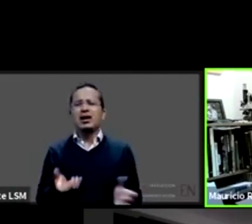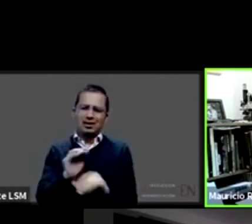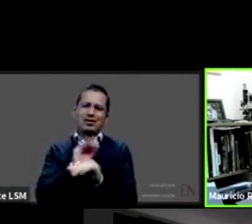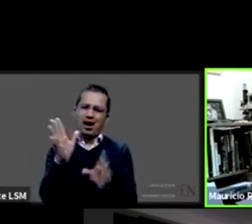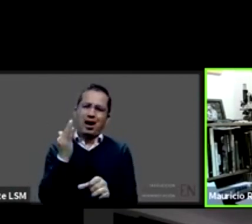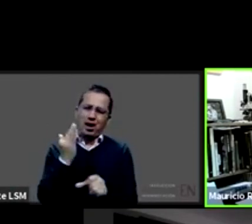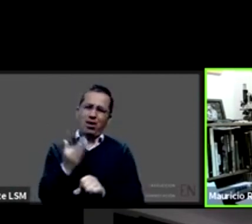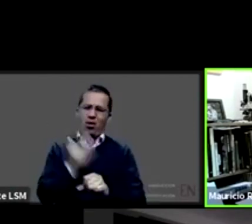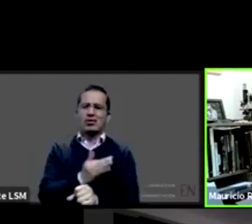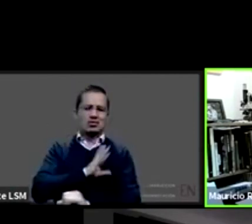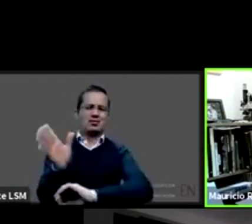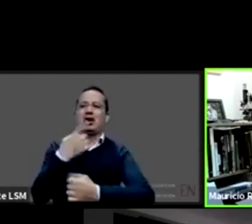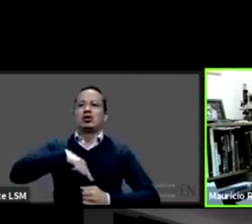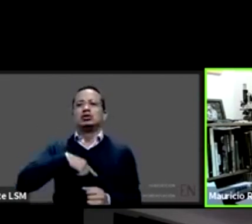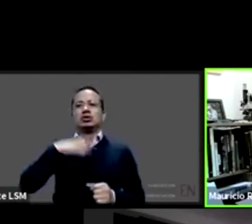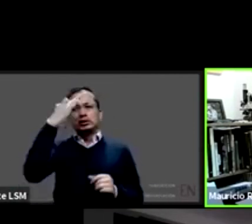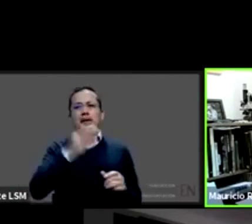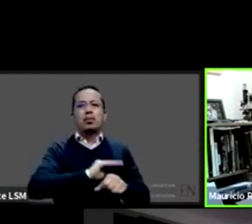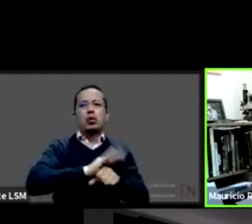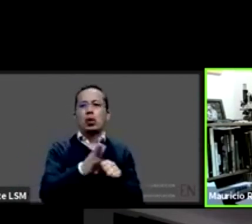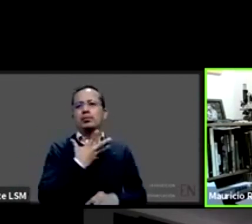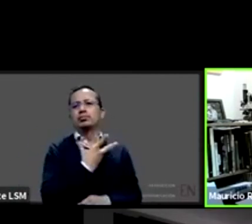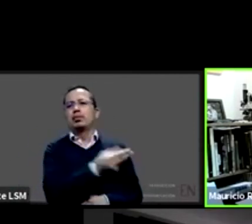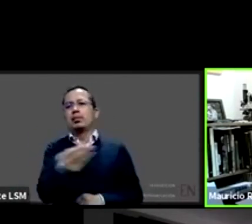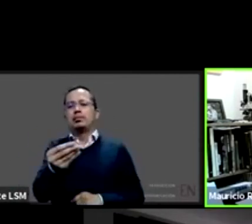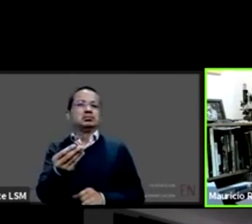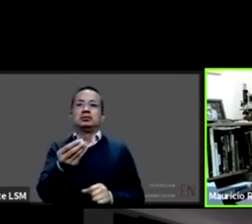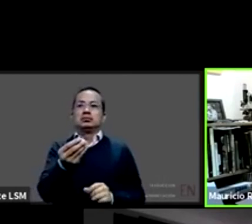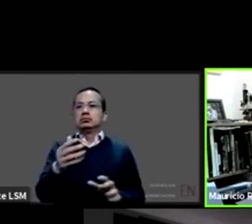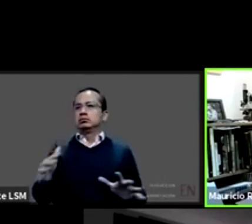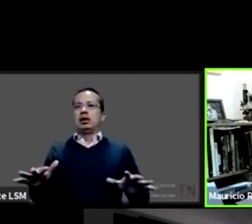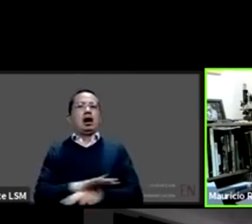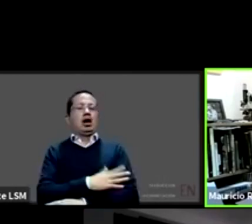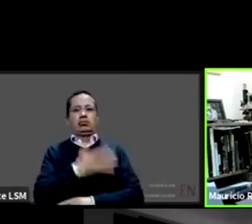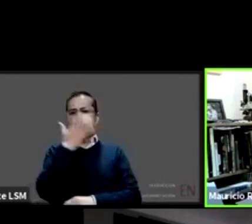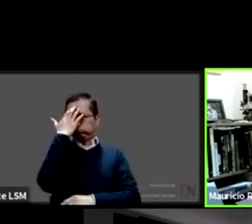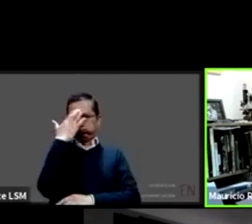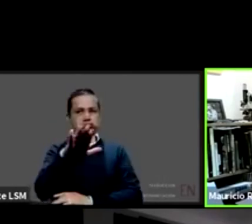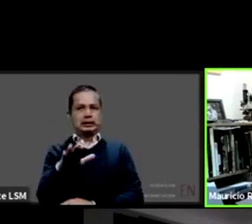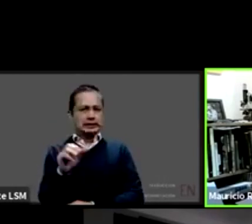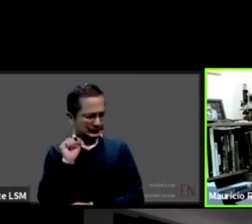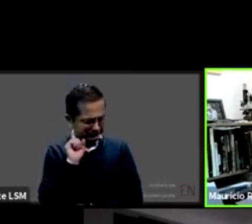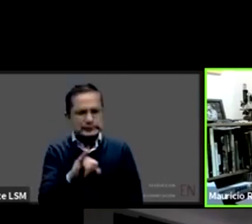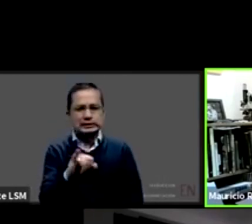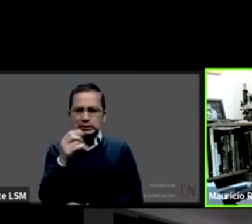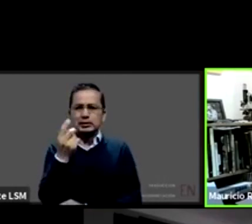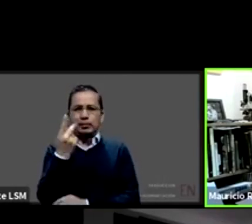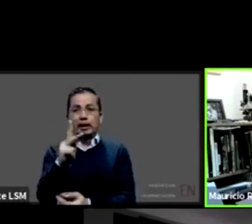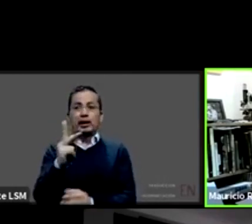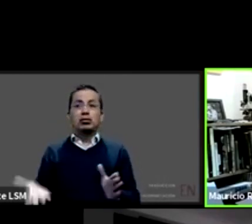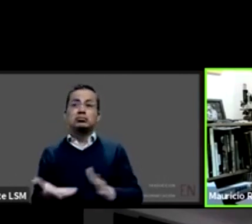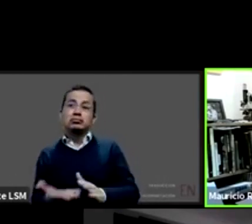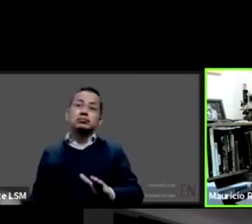de lo que necesitamos sino pues todo el acúmulo de evidencia de los últimos